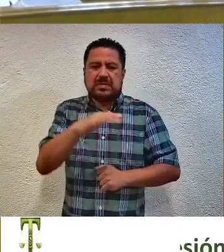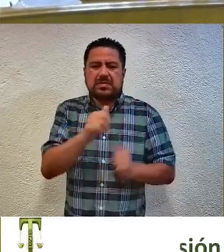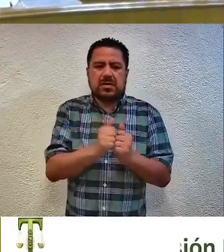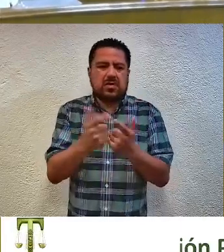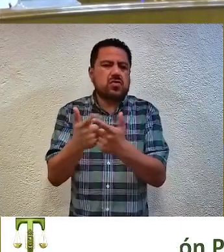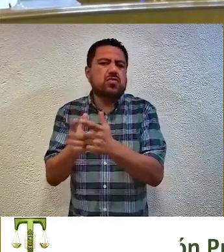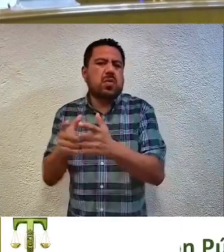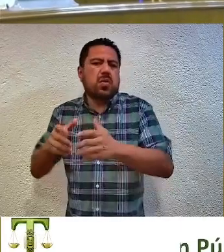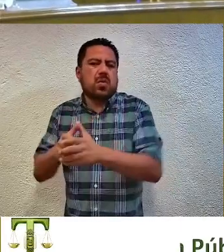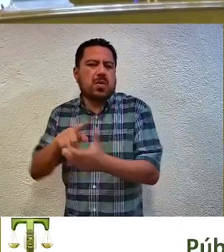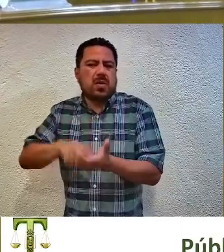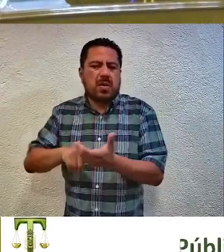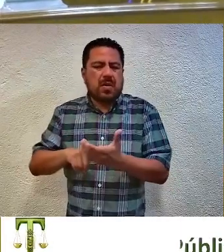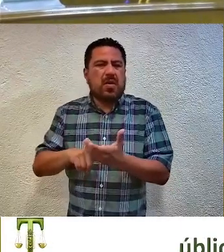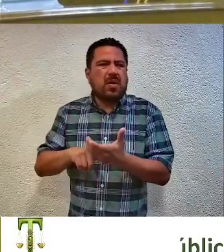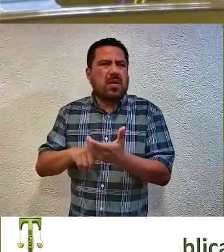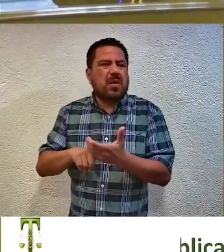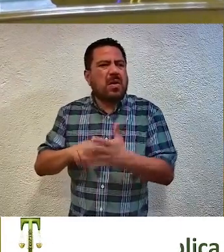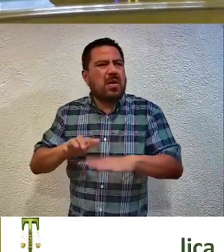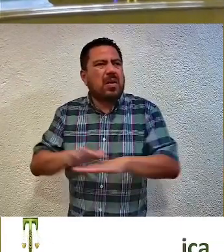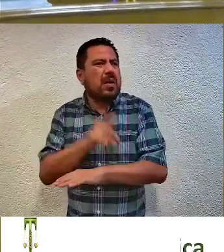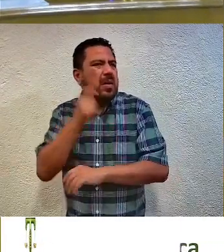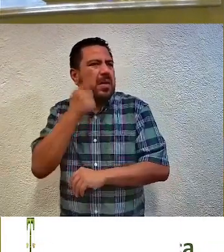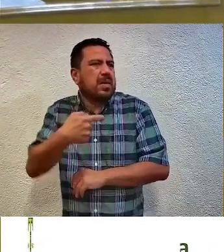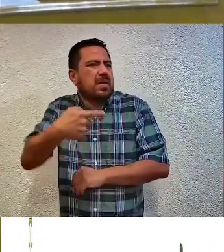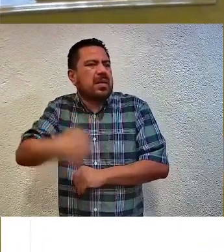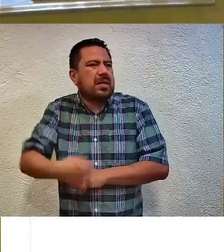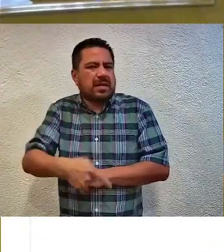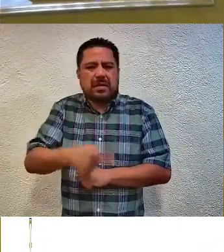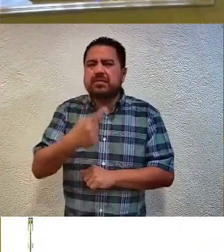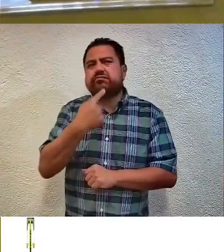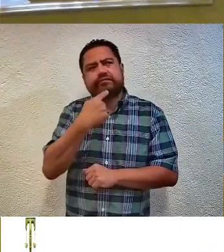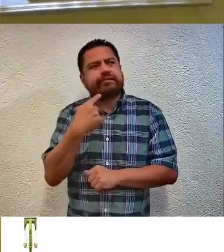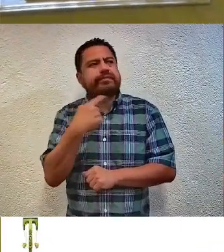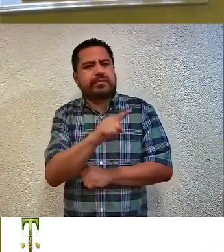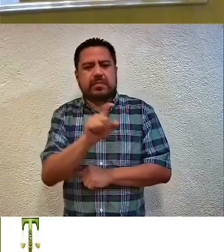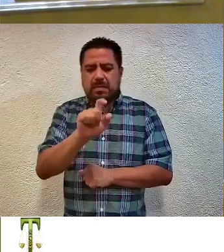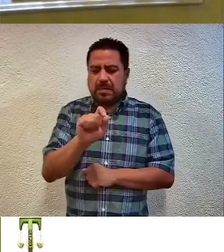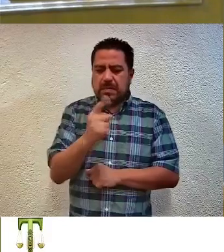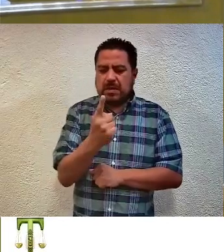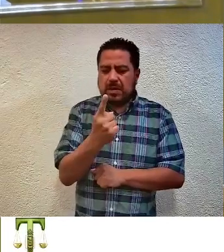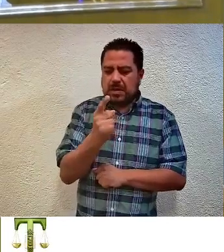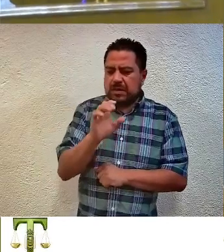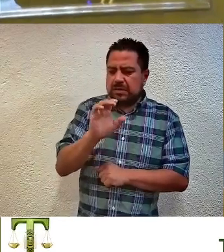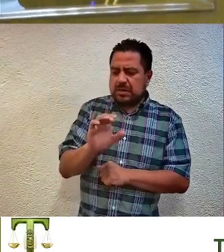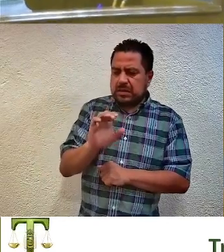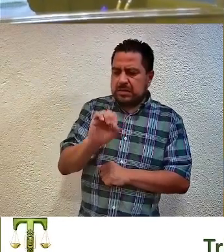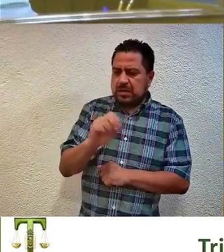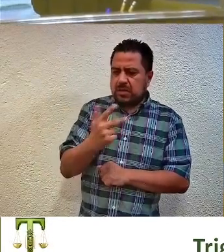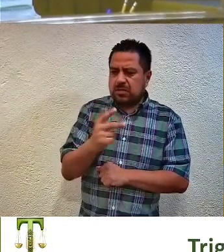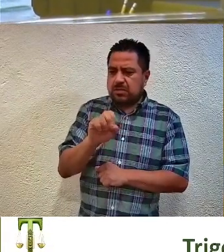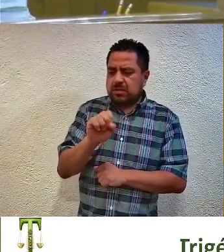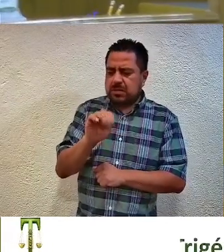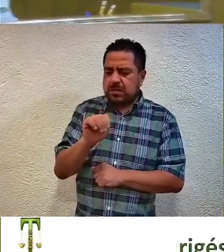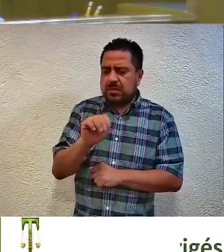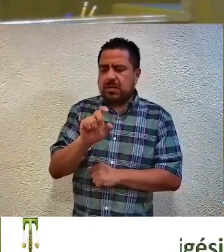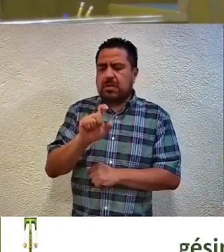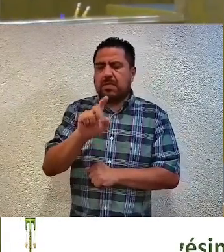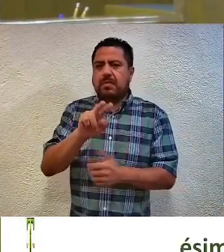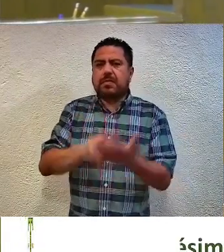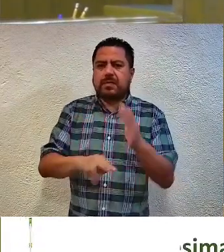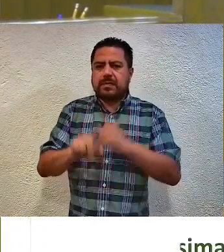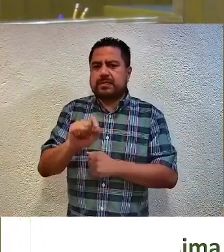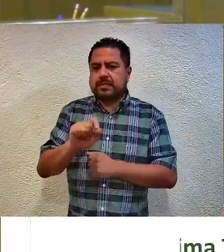Político Movimiento Laborista Guerrero, mediante el cual impugna la resolución 21, diagonal C, diagonal 08, guión 09, guión 2023,